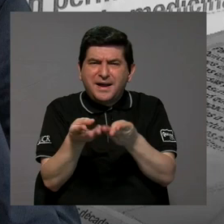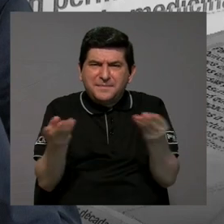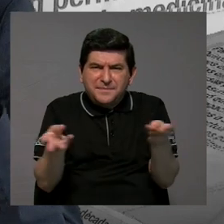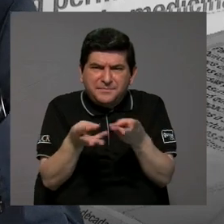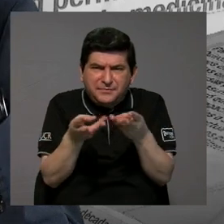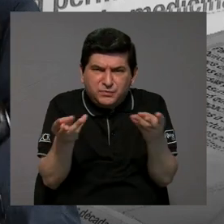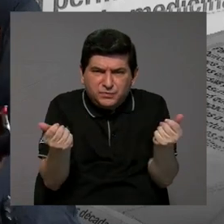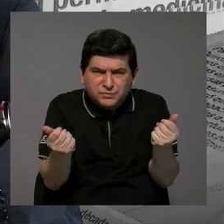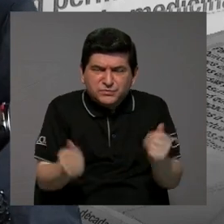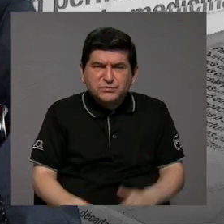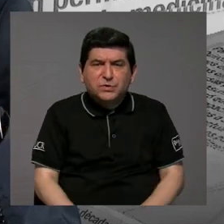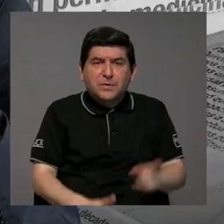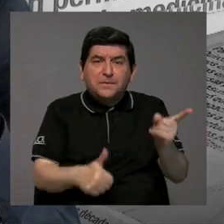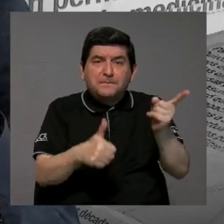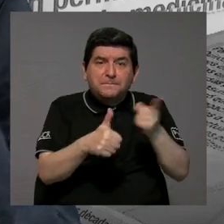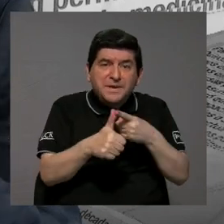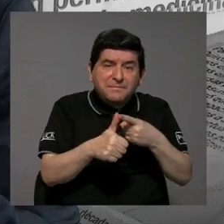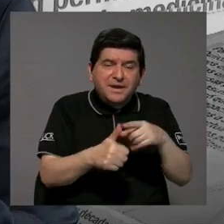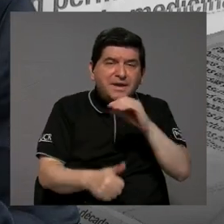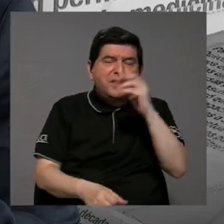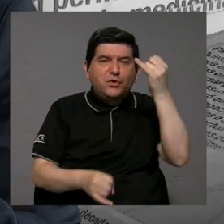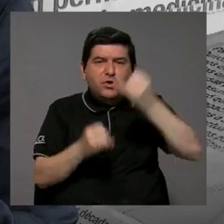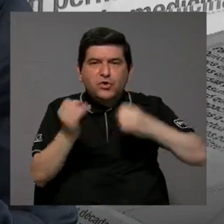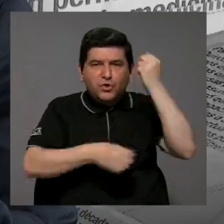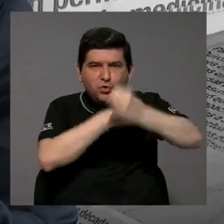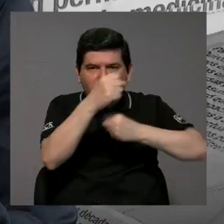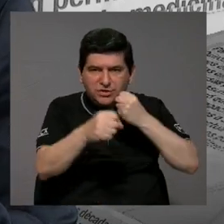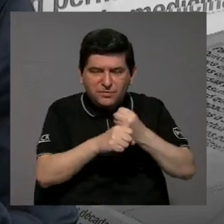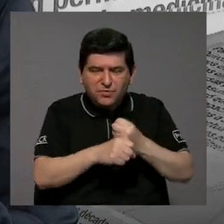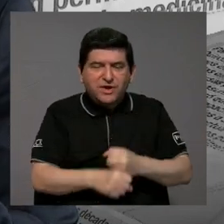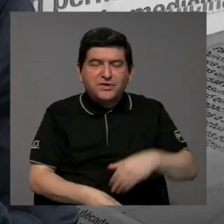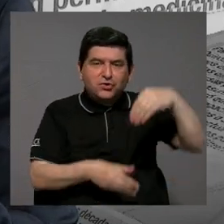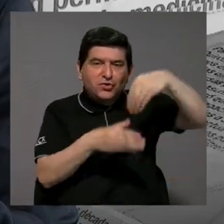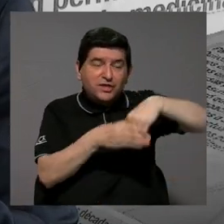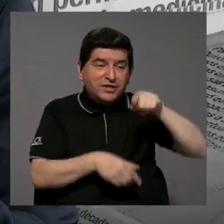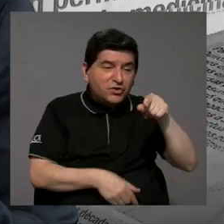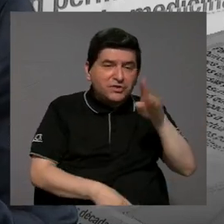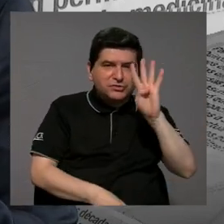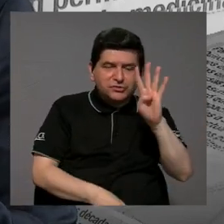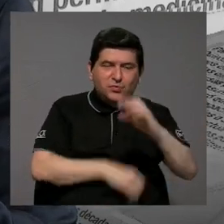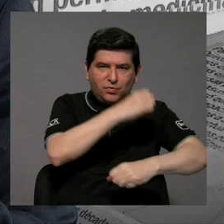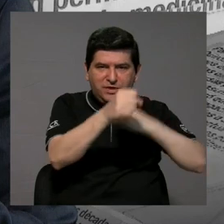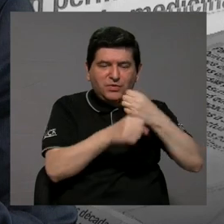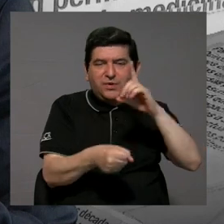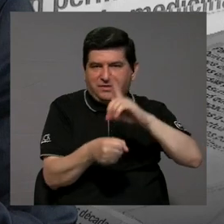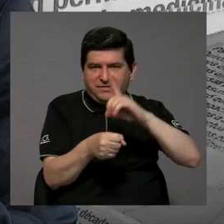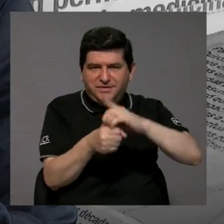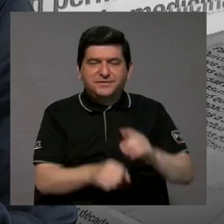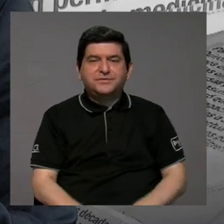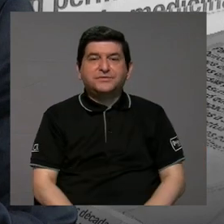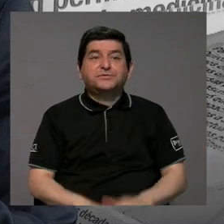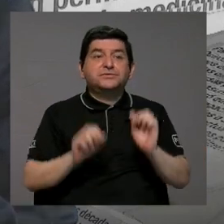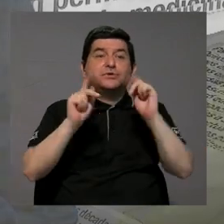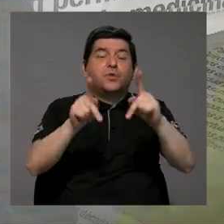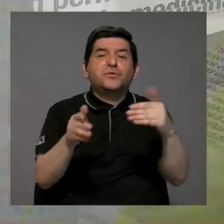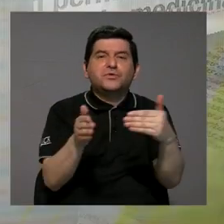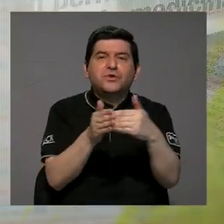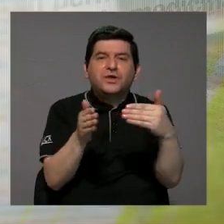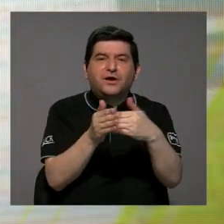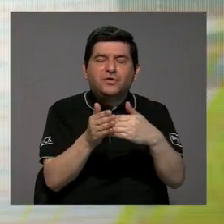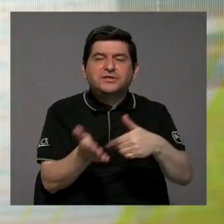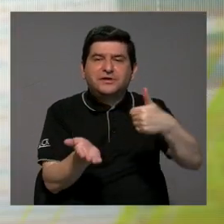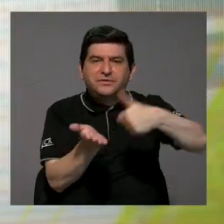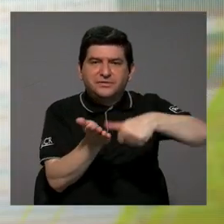realmente el primero y el último año de un mandato. De ahí la posibilidad de permitirles una reelección